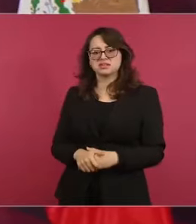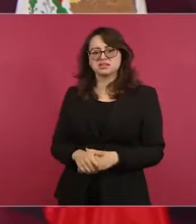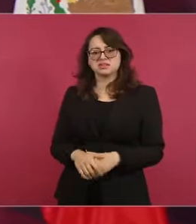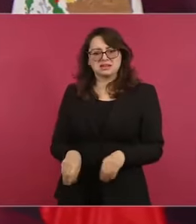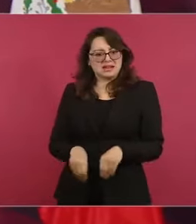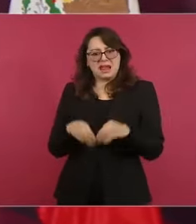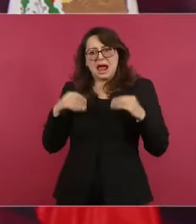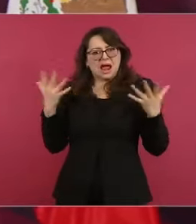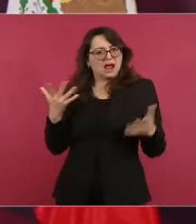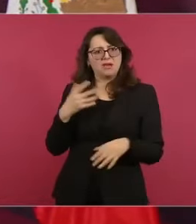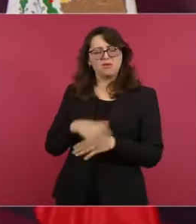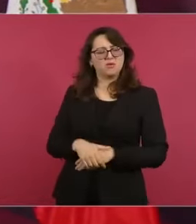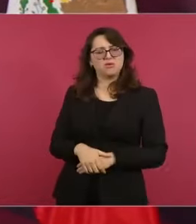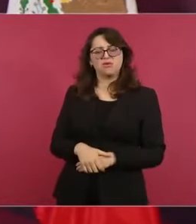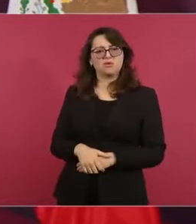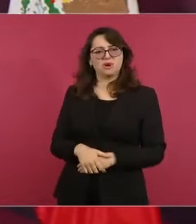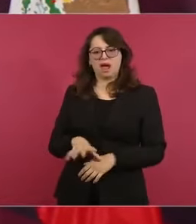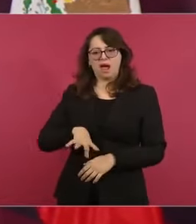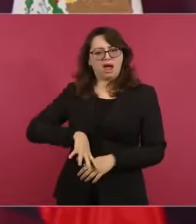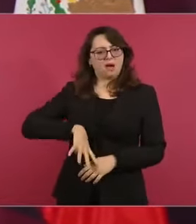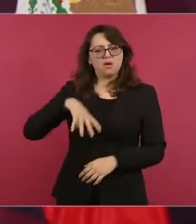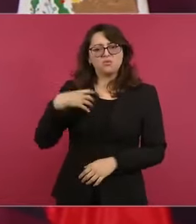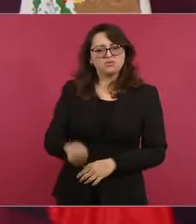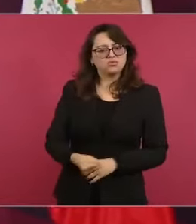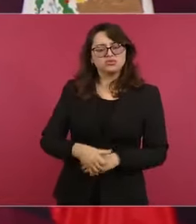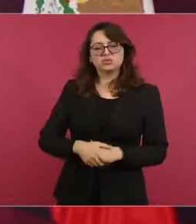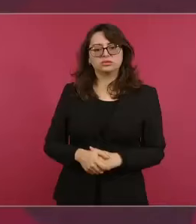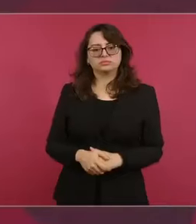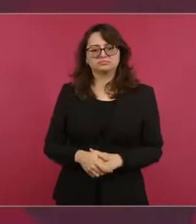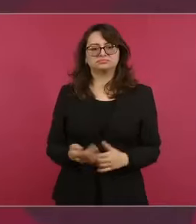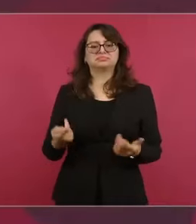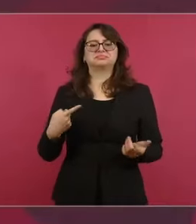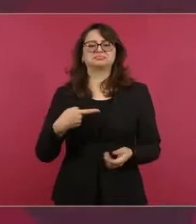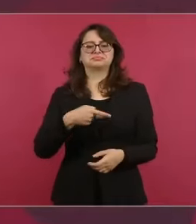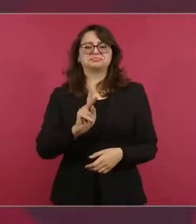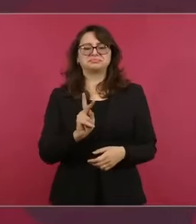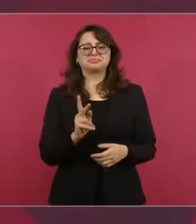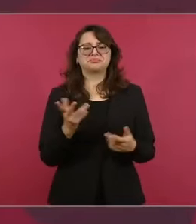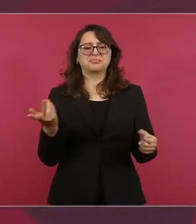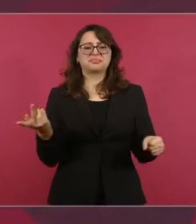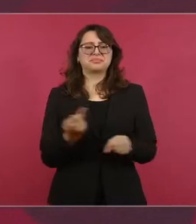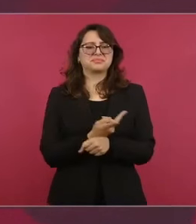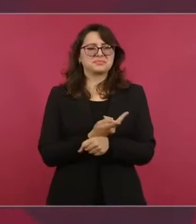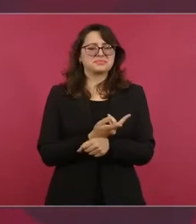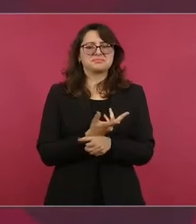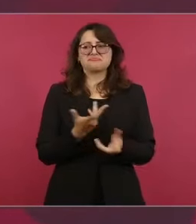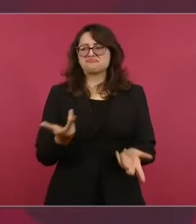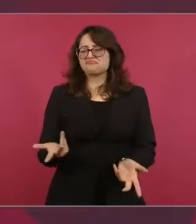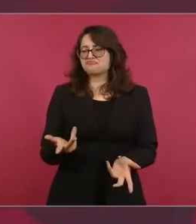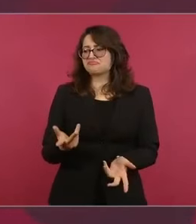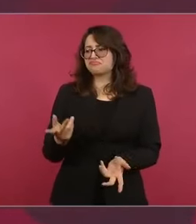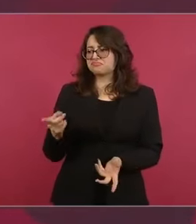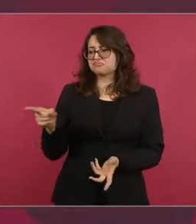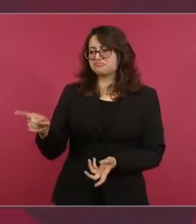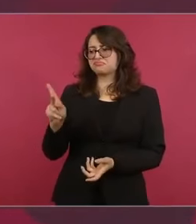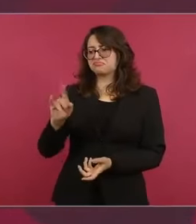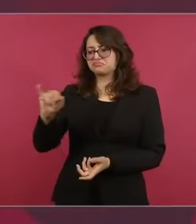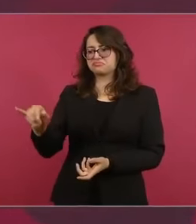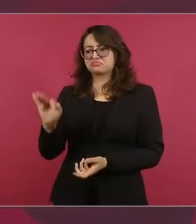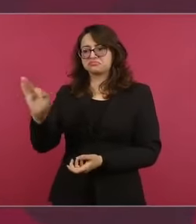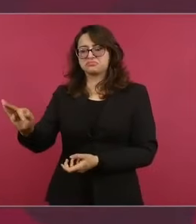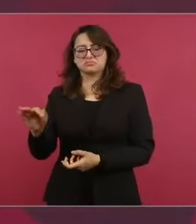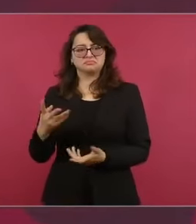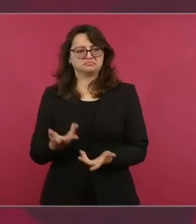No, ¿qué autonomía puede haber? Hay autonomía y son independientes,